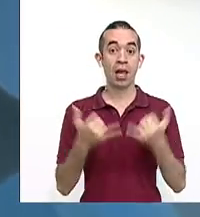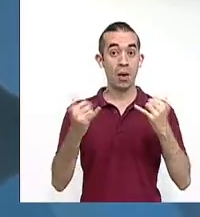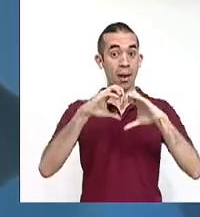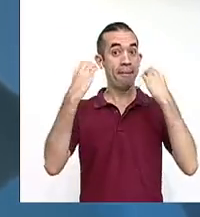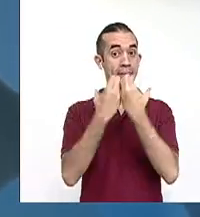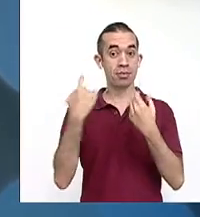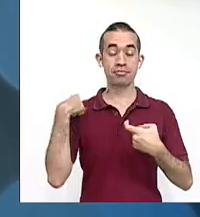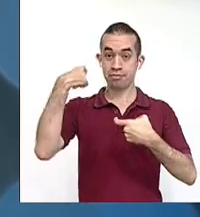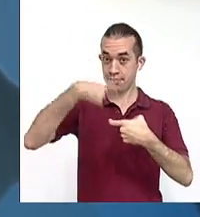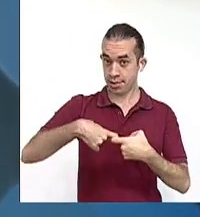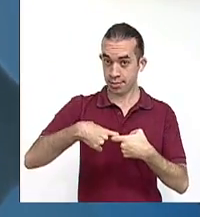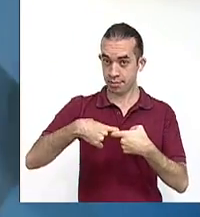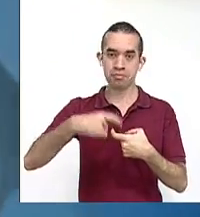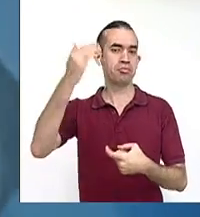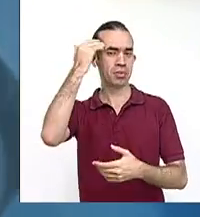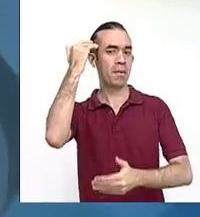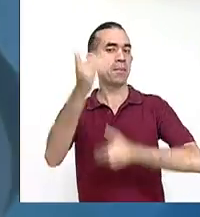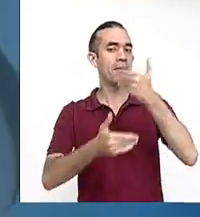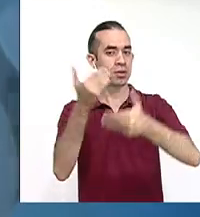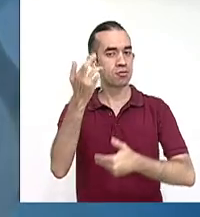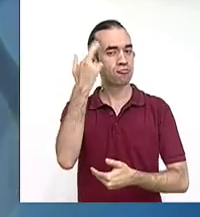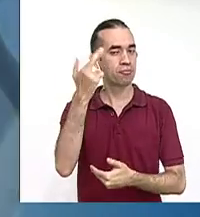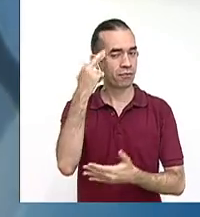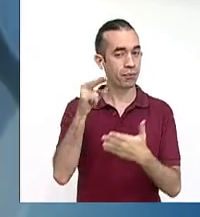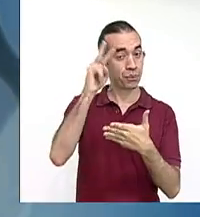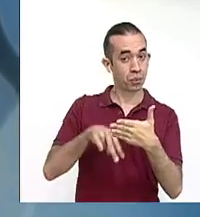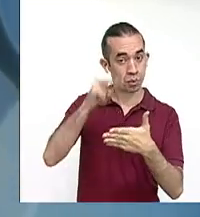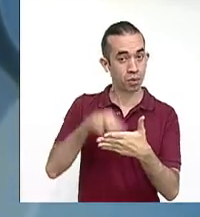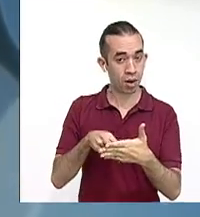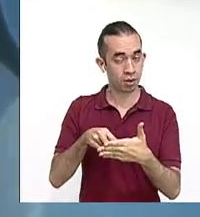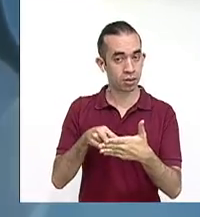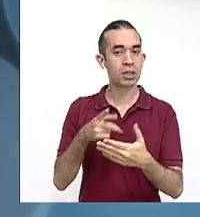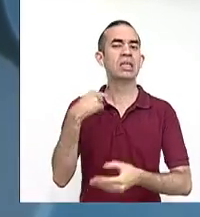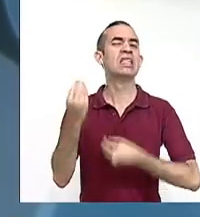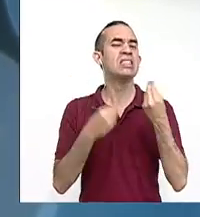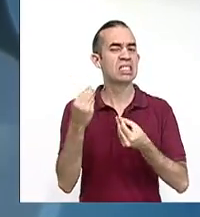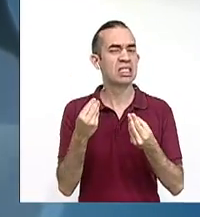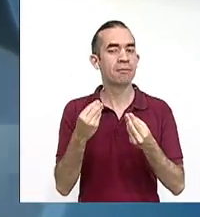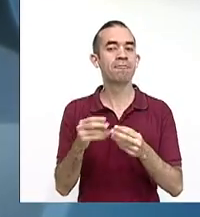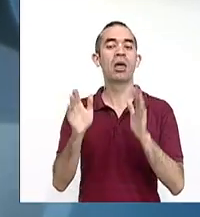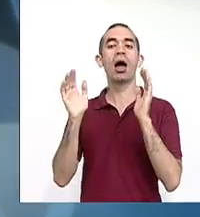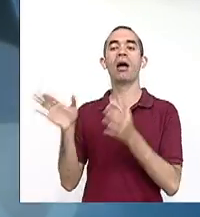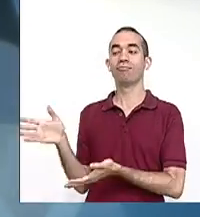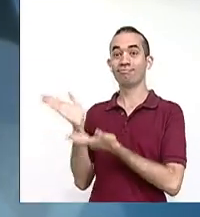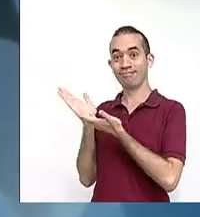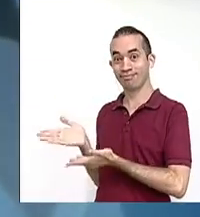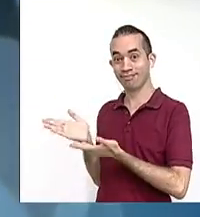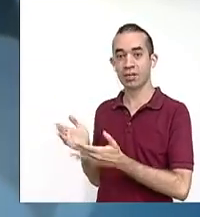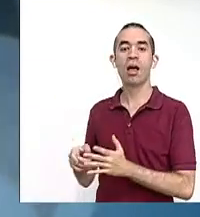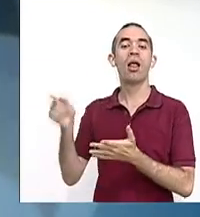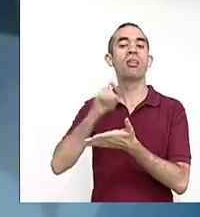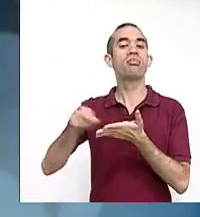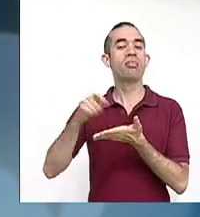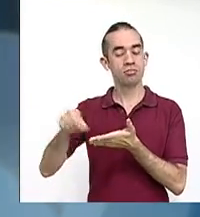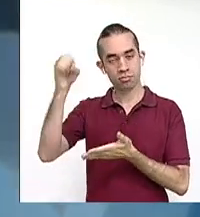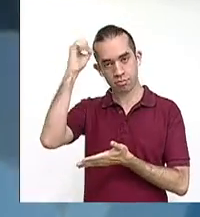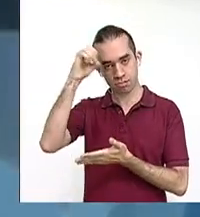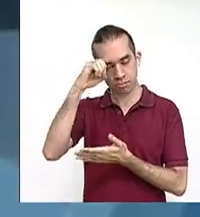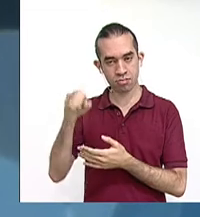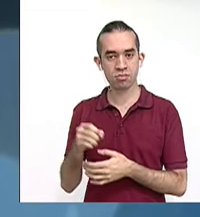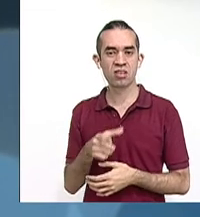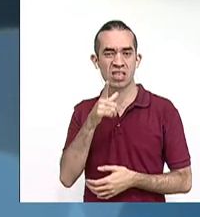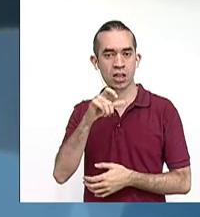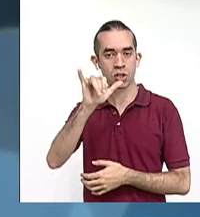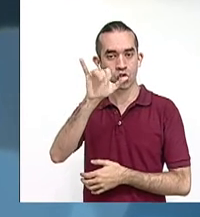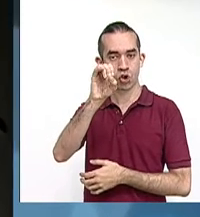como parte de este proceso de reflexión y la lectura, el texto ensayístico que ahora es, de la escritora Yolanda